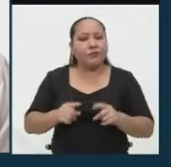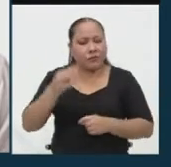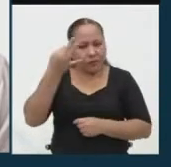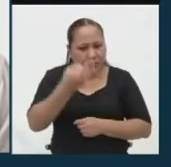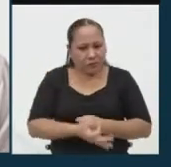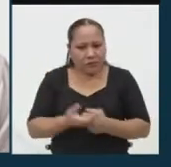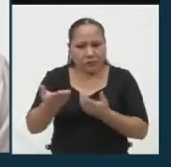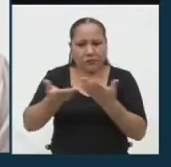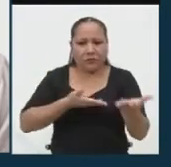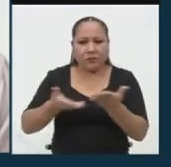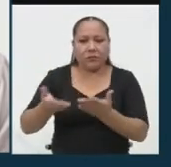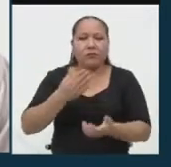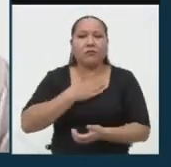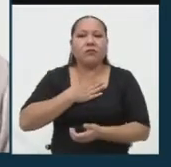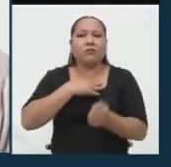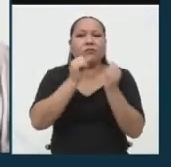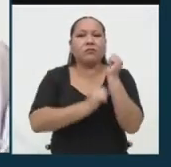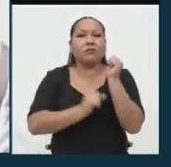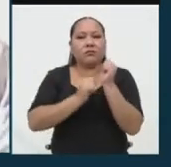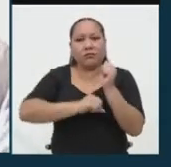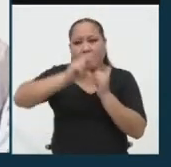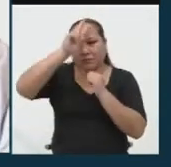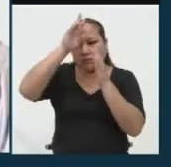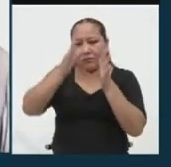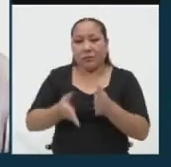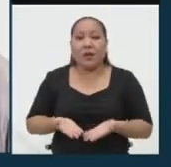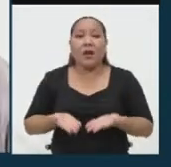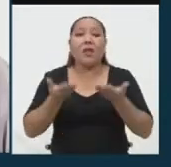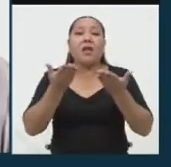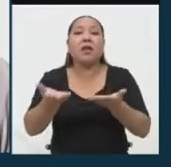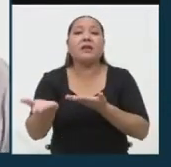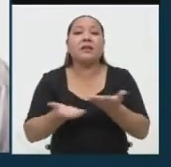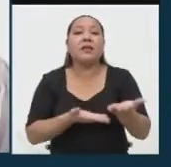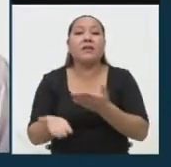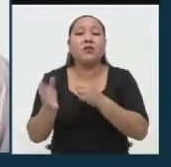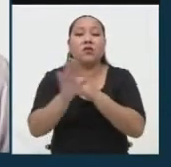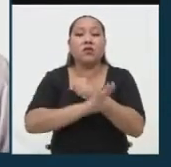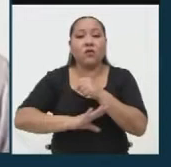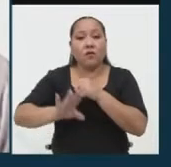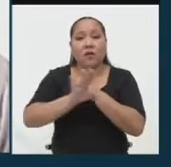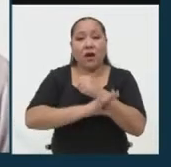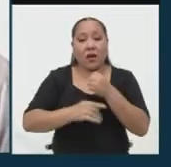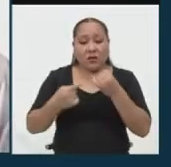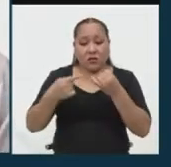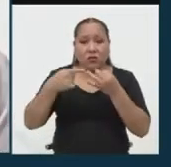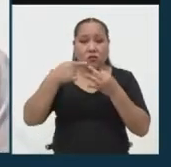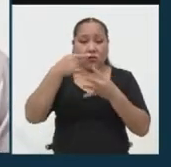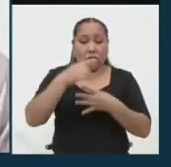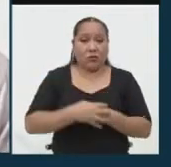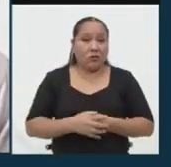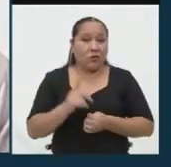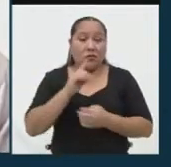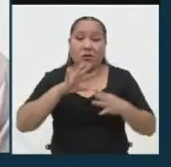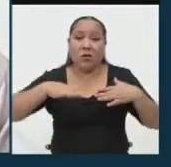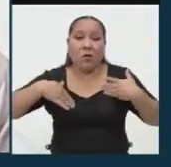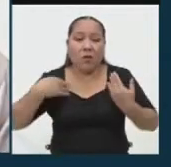servir a mis hermanos peruanos para que tengan sus servicios básicos. No es posible que a estas alturas, en pleno